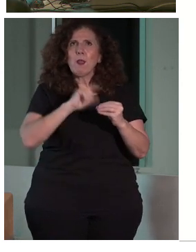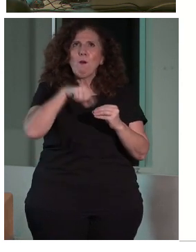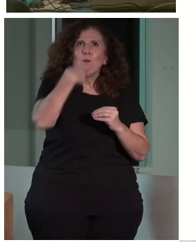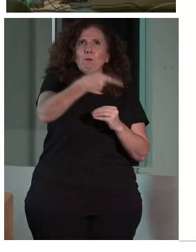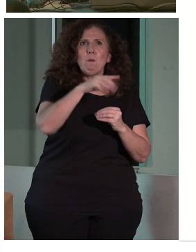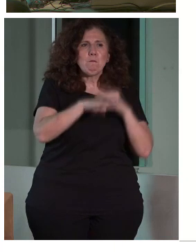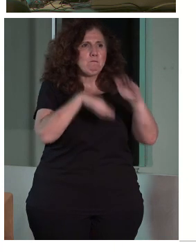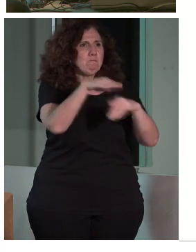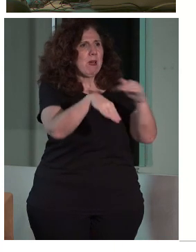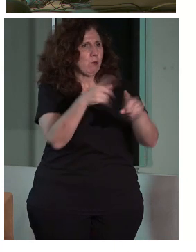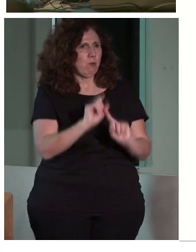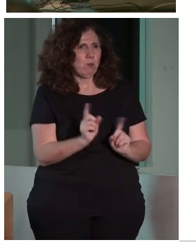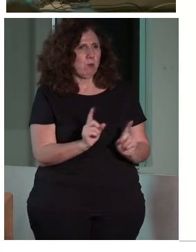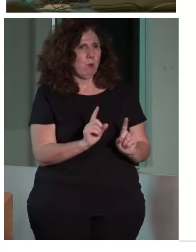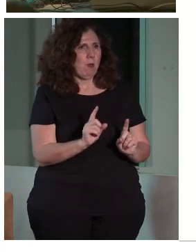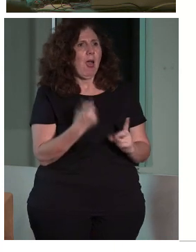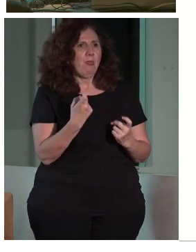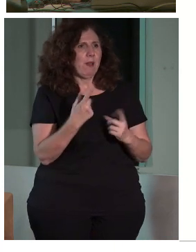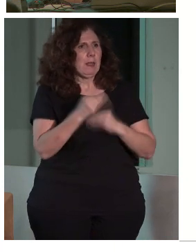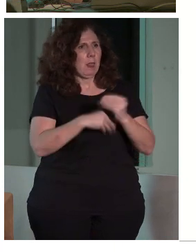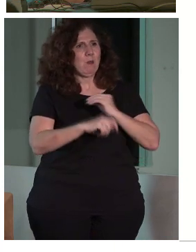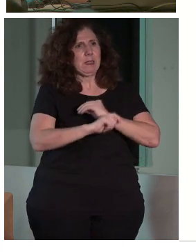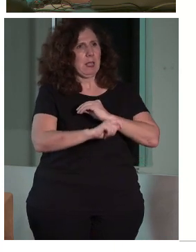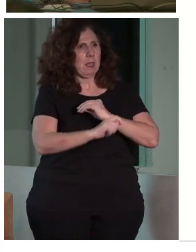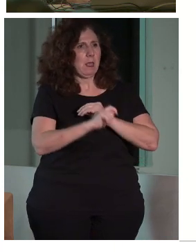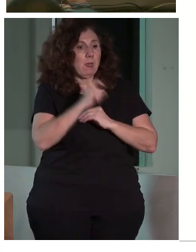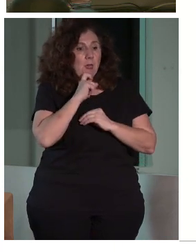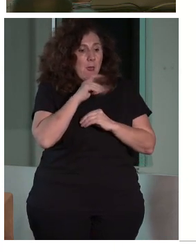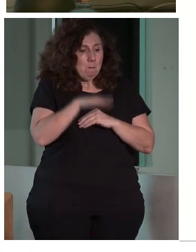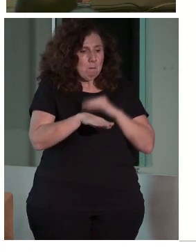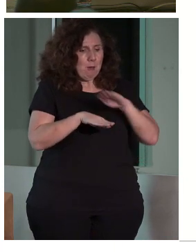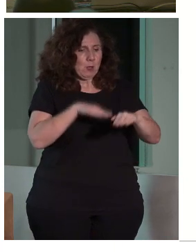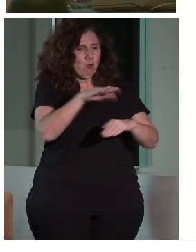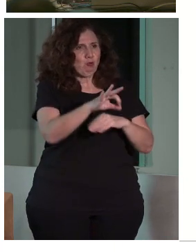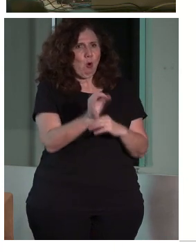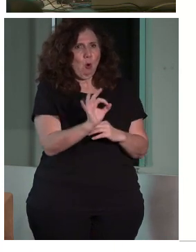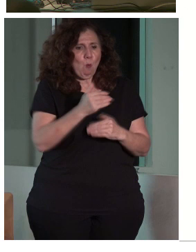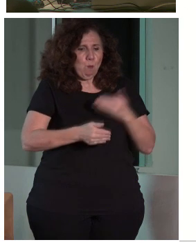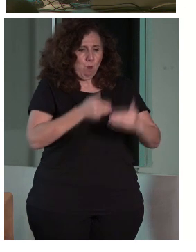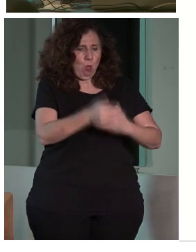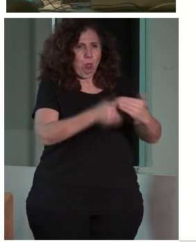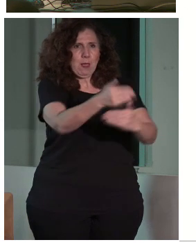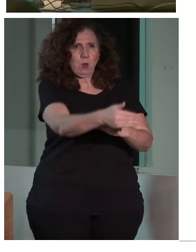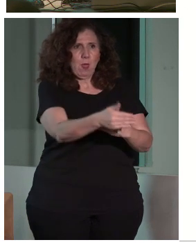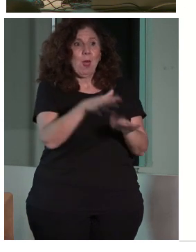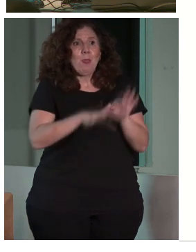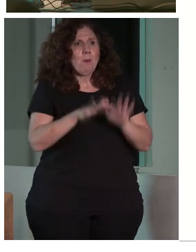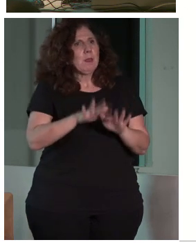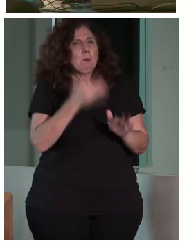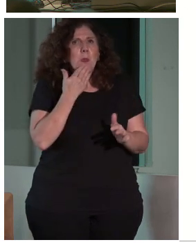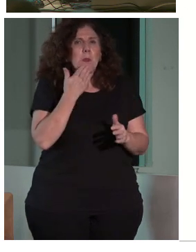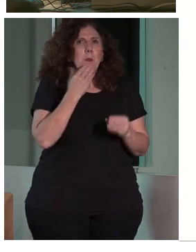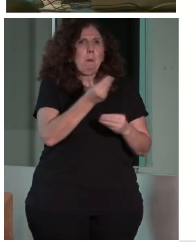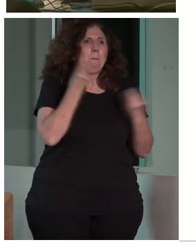a establecer una estrategia de actuación. Pues, a veces, el objetivo de mejorar un bien viene por una demanda concreta.